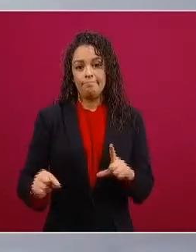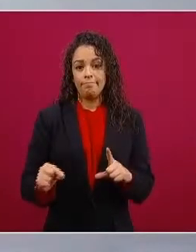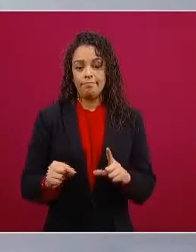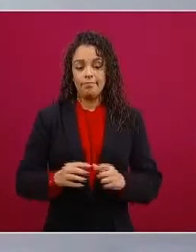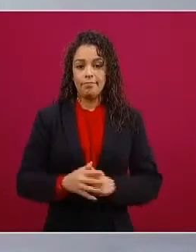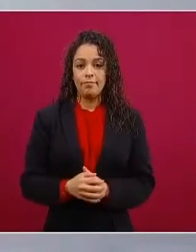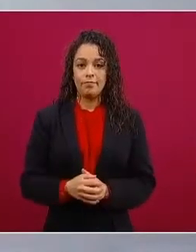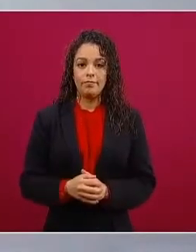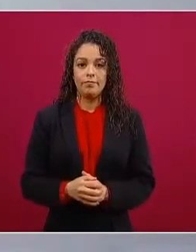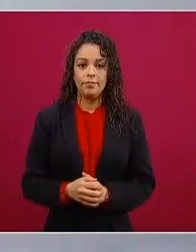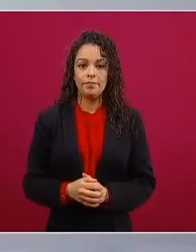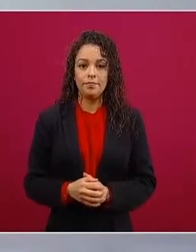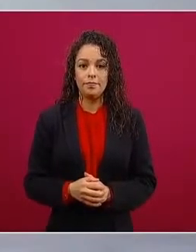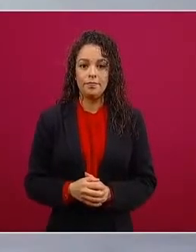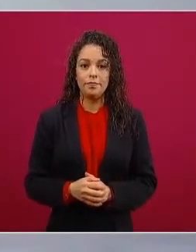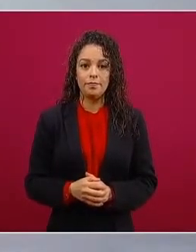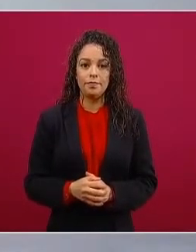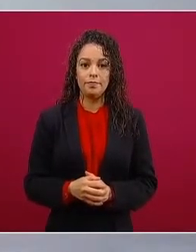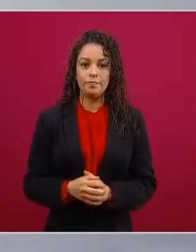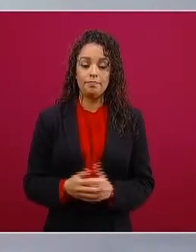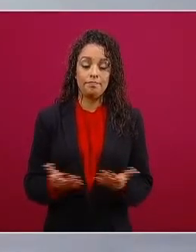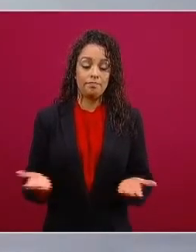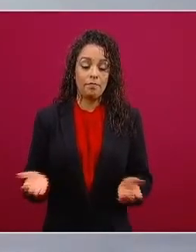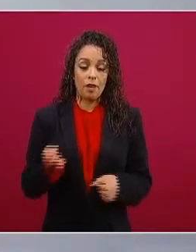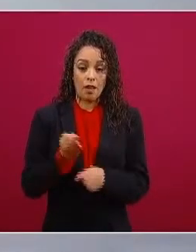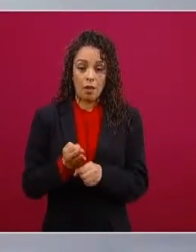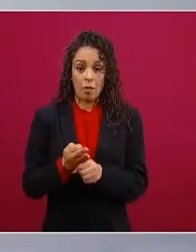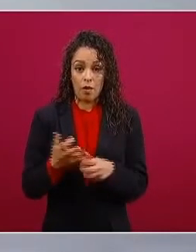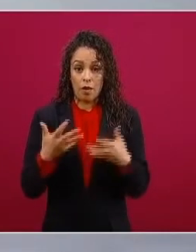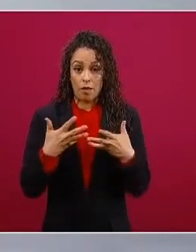este tiempo de la pandemia